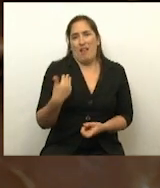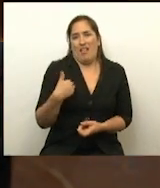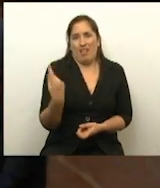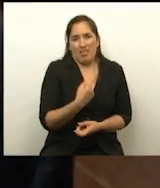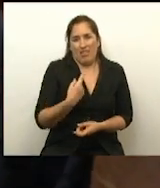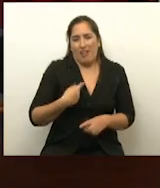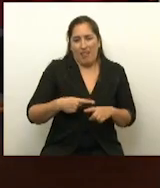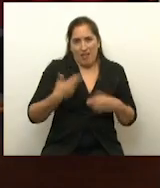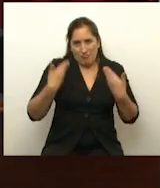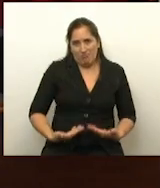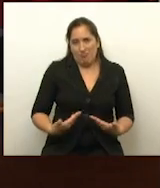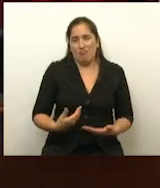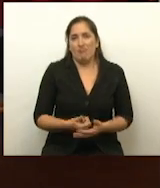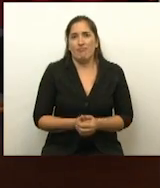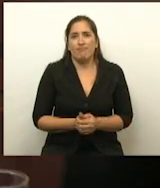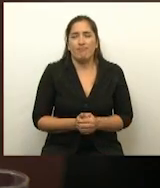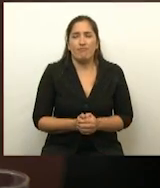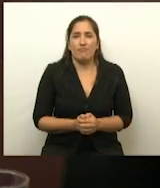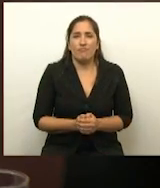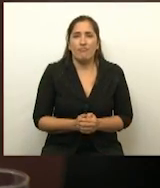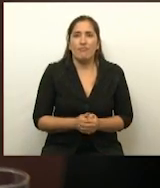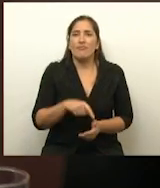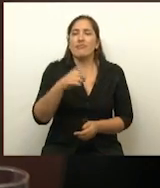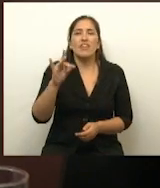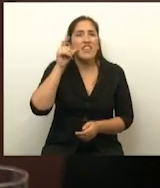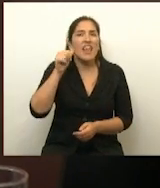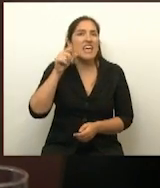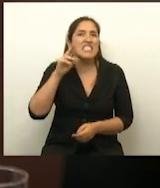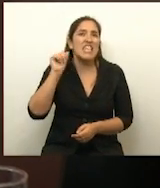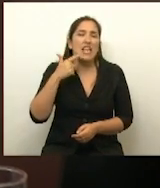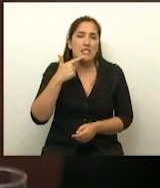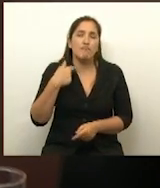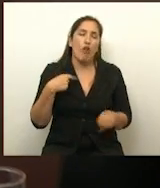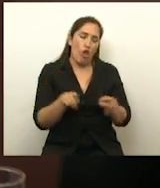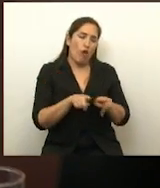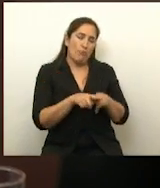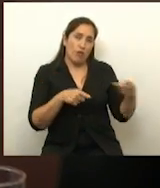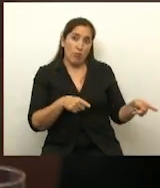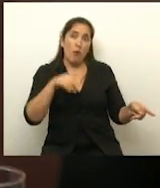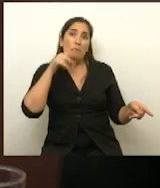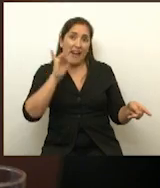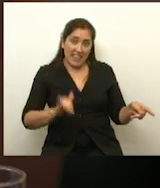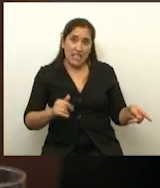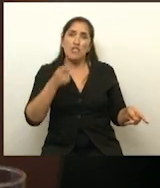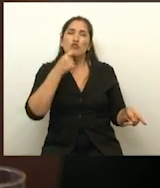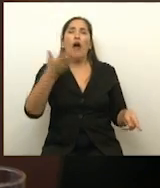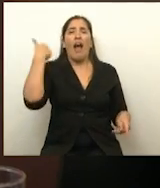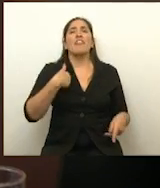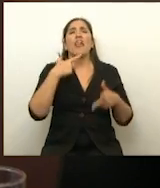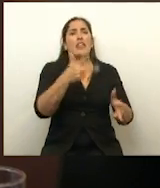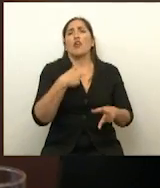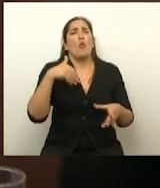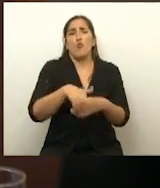Gobierno. Senador De Angelis. En el mismo sentido del senador Martínez, voy a sacar mi abstención y voy a